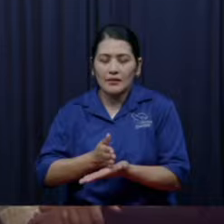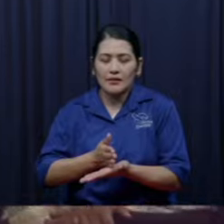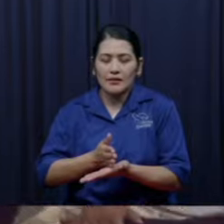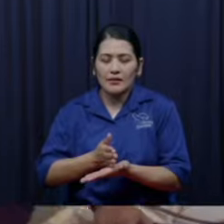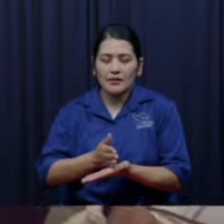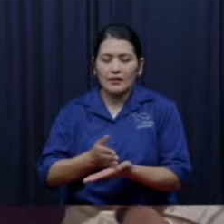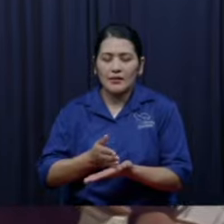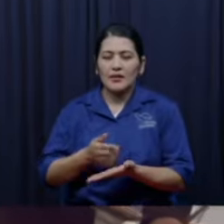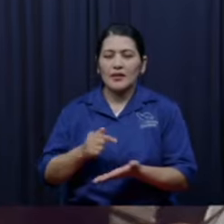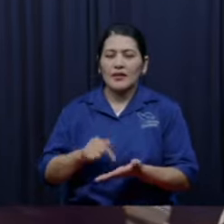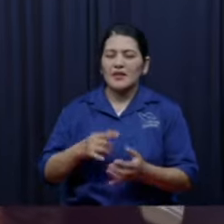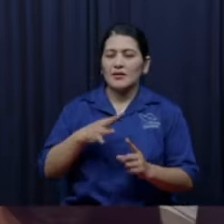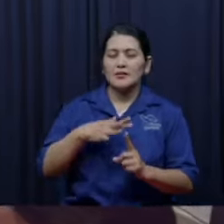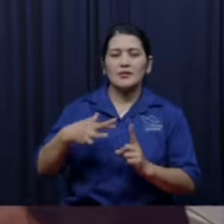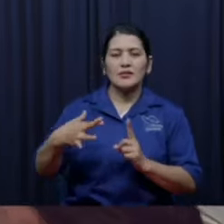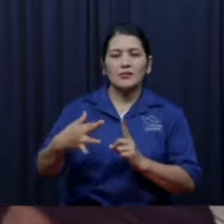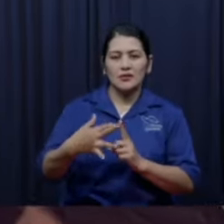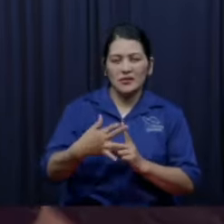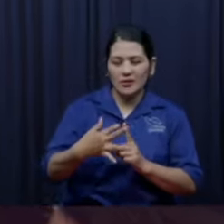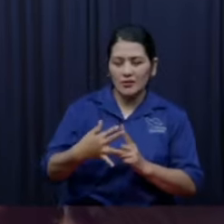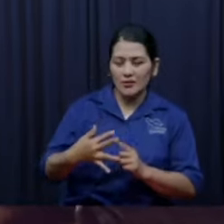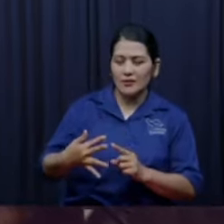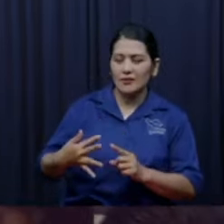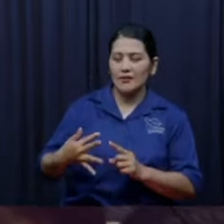ay señor ayúdame por favor